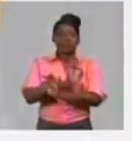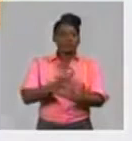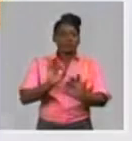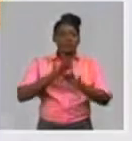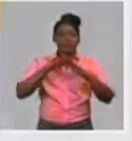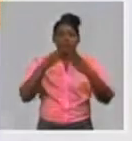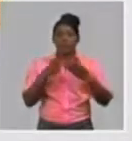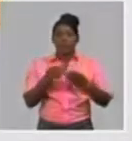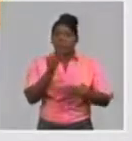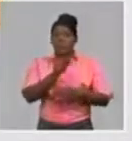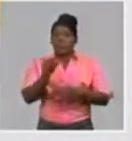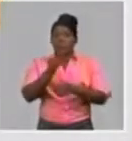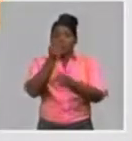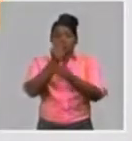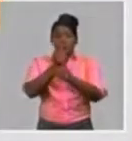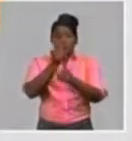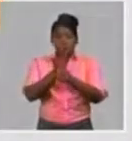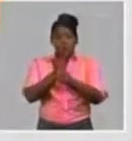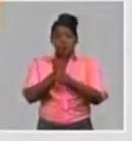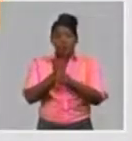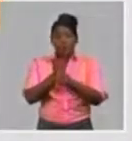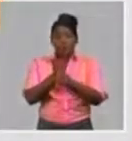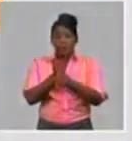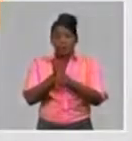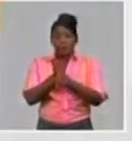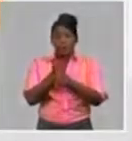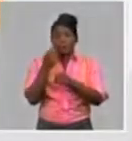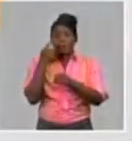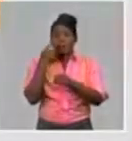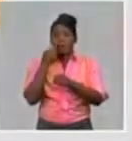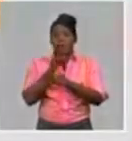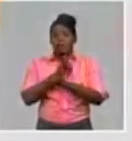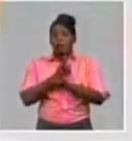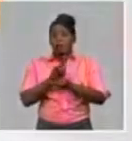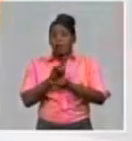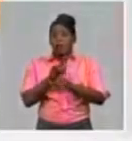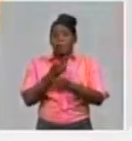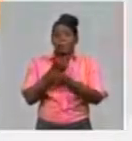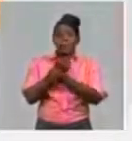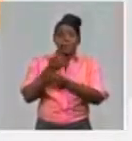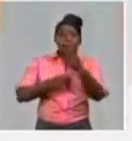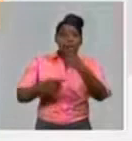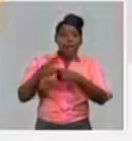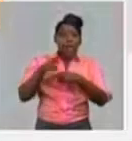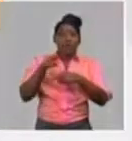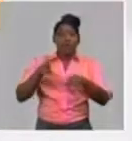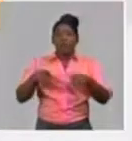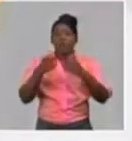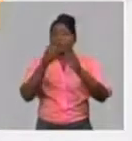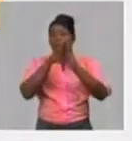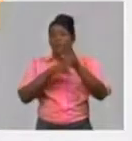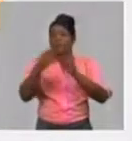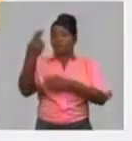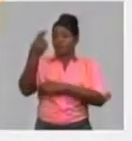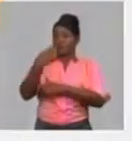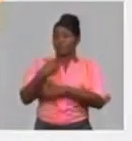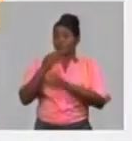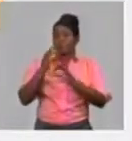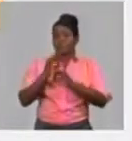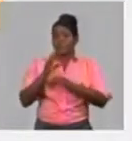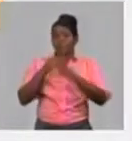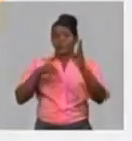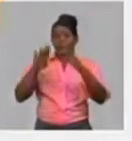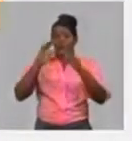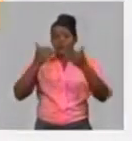expuestos a condiciones de vulnerabilidad higiénica extremen las medidas sanitarias indicadas por las autoridades competentes.